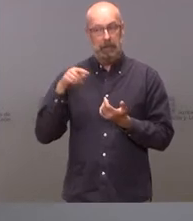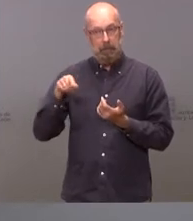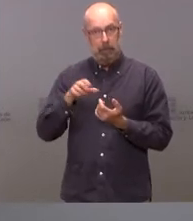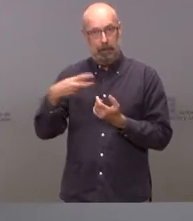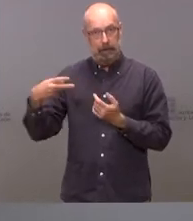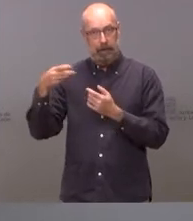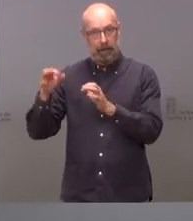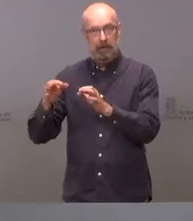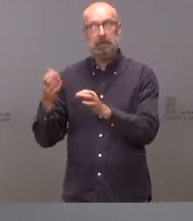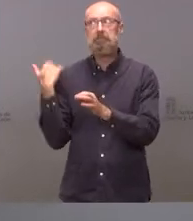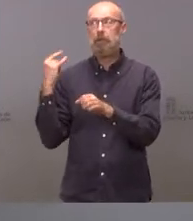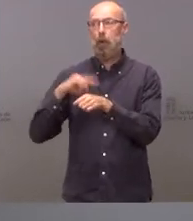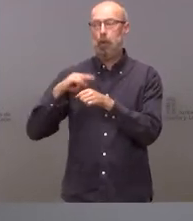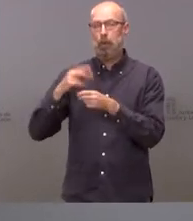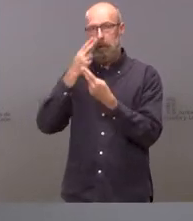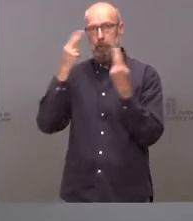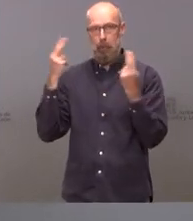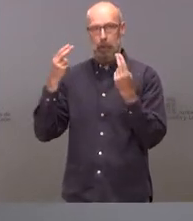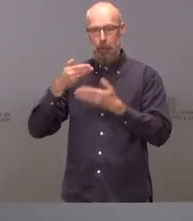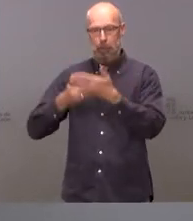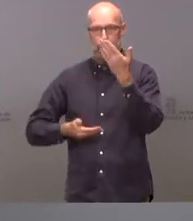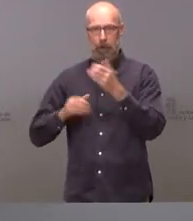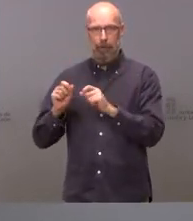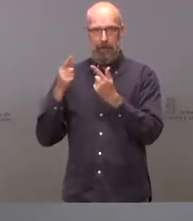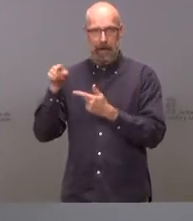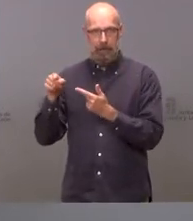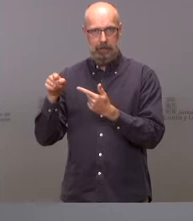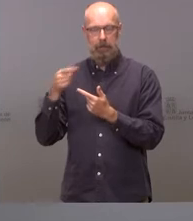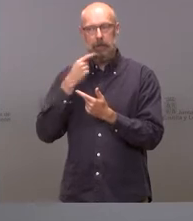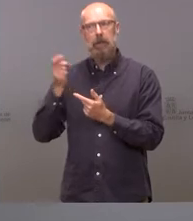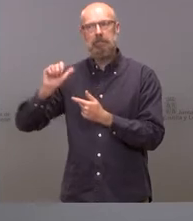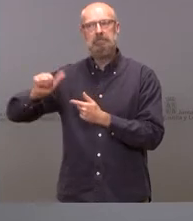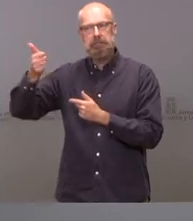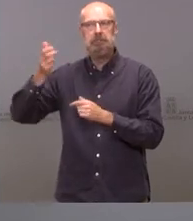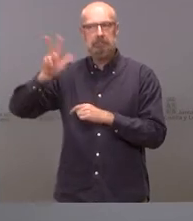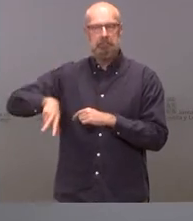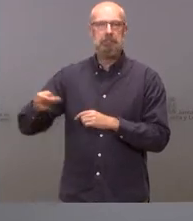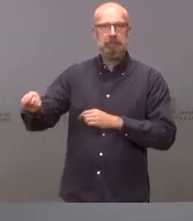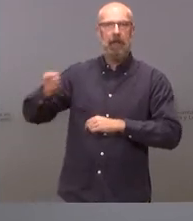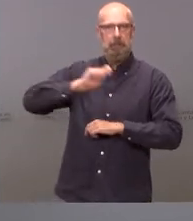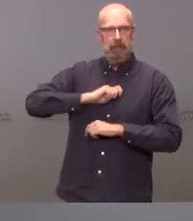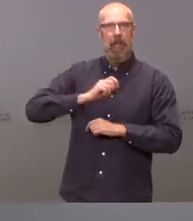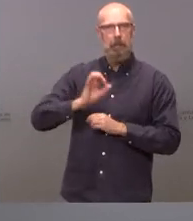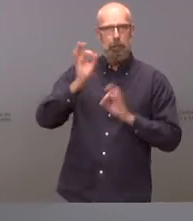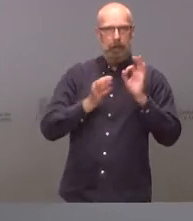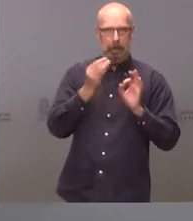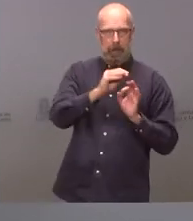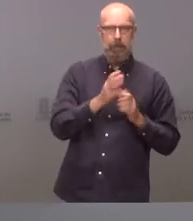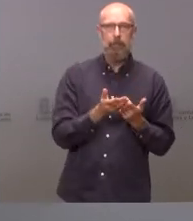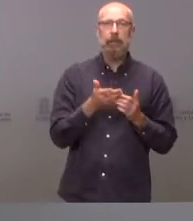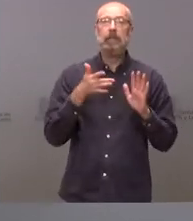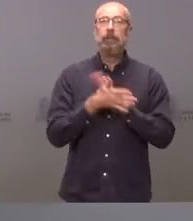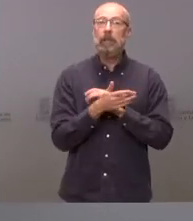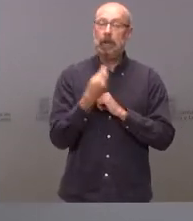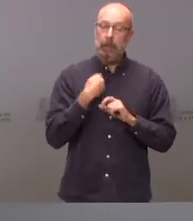lunes en el boletín oficial del Estado. Por tanto, de esta cifra de otros ingresos que tiene este crecimiento relevante, 190